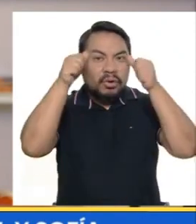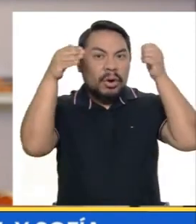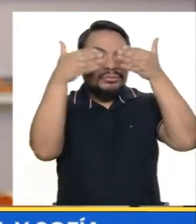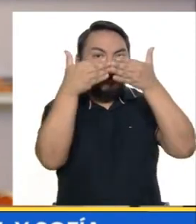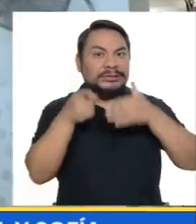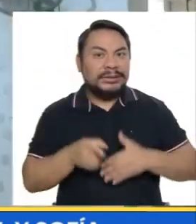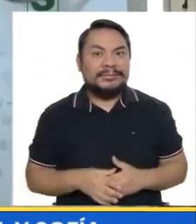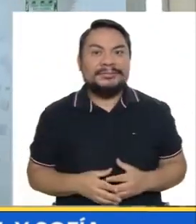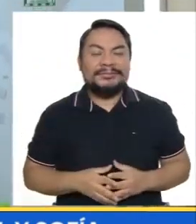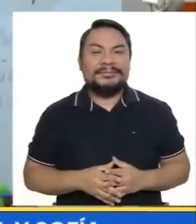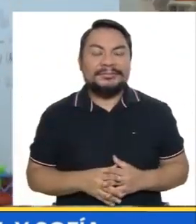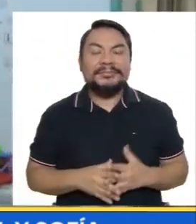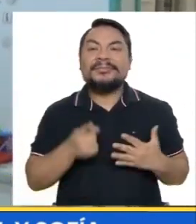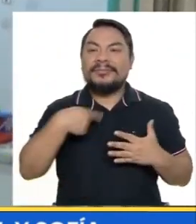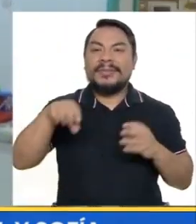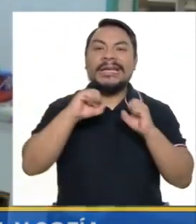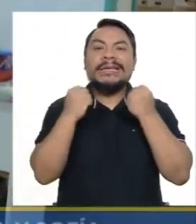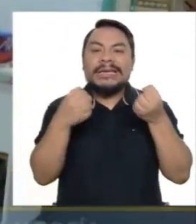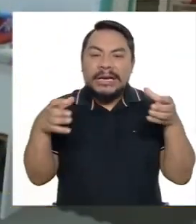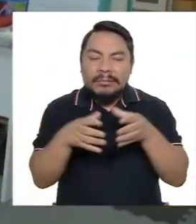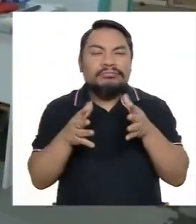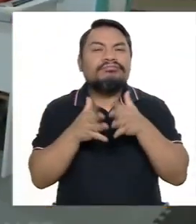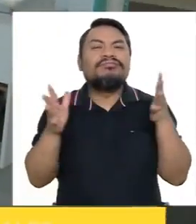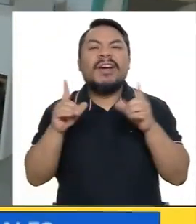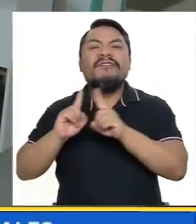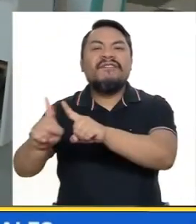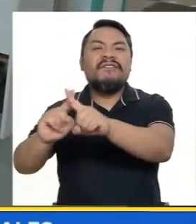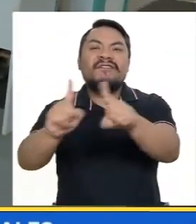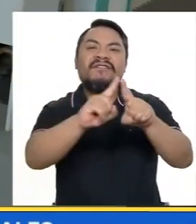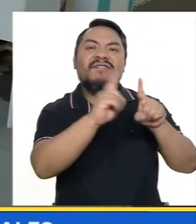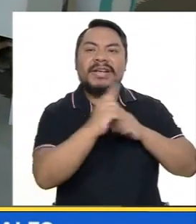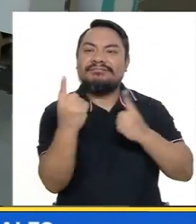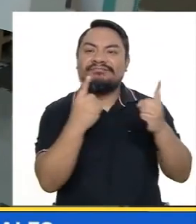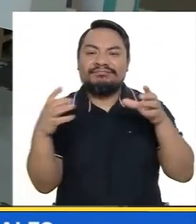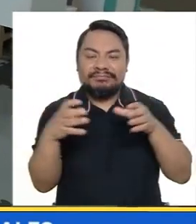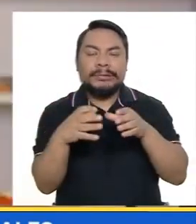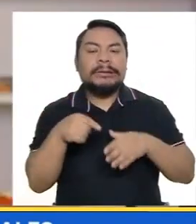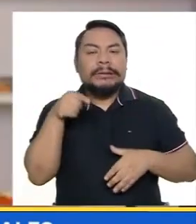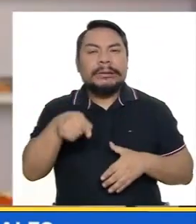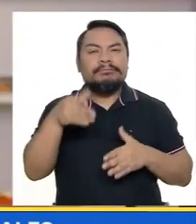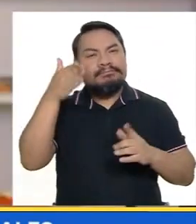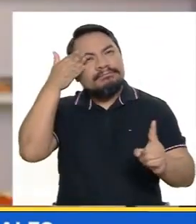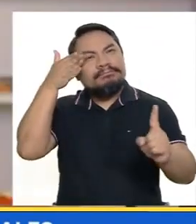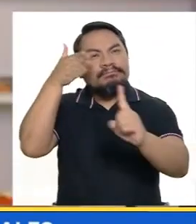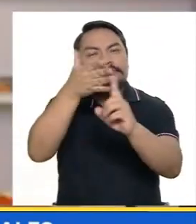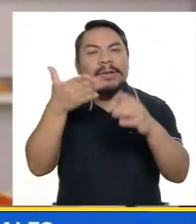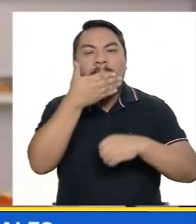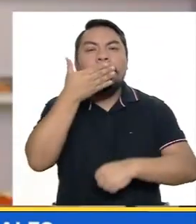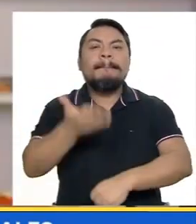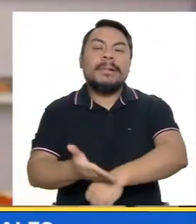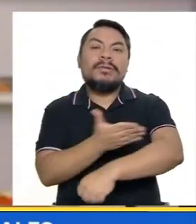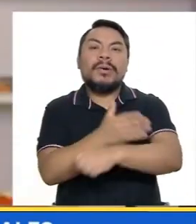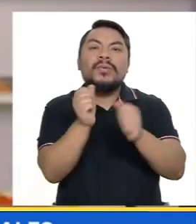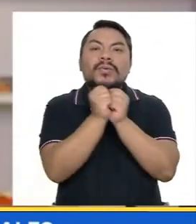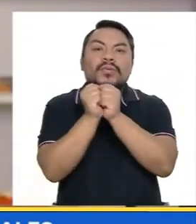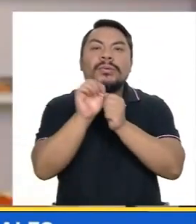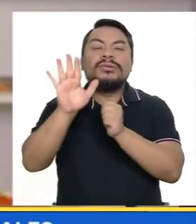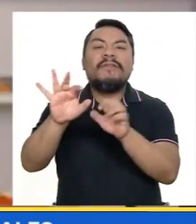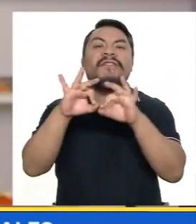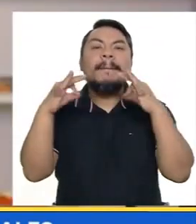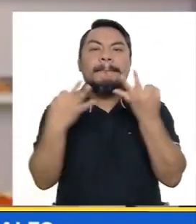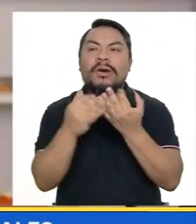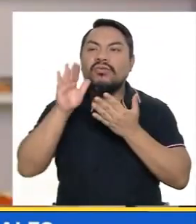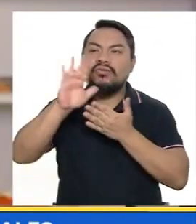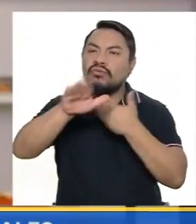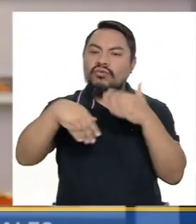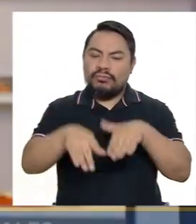espectro autista Somos un equipo bastante diverso que apunta a mejorar y acompañar a las familias